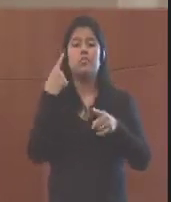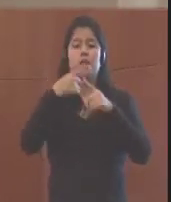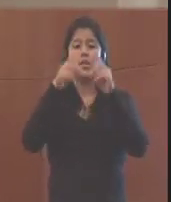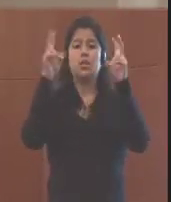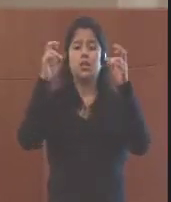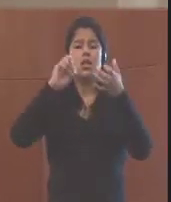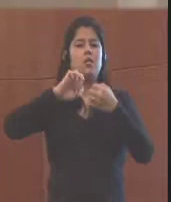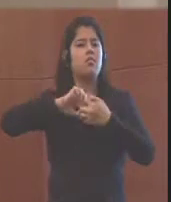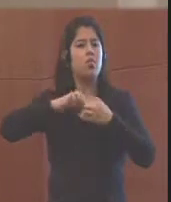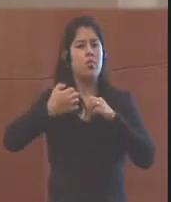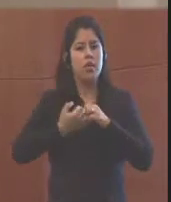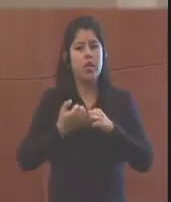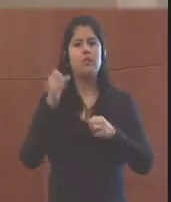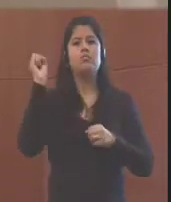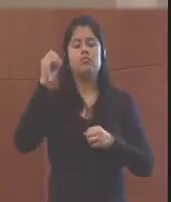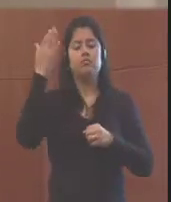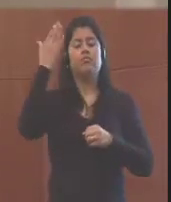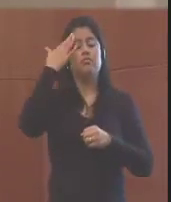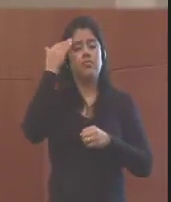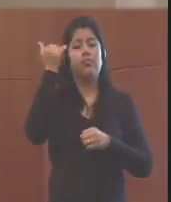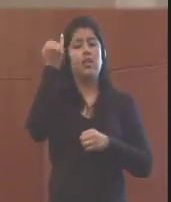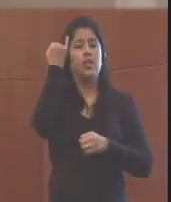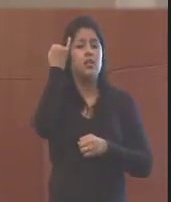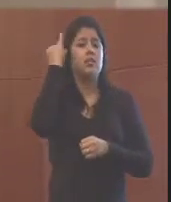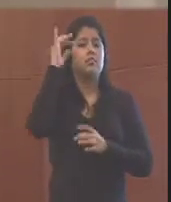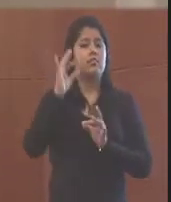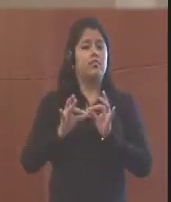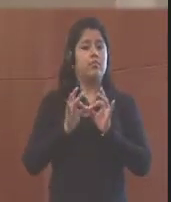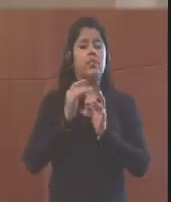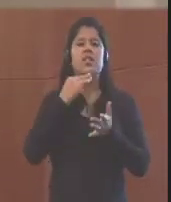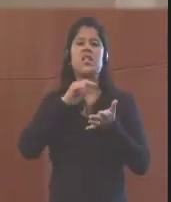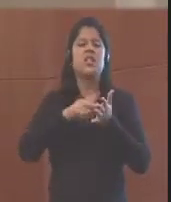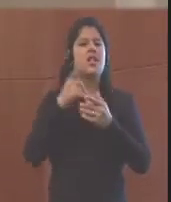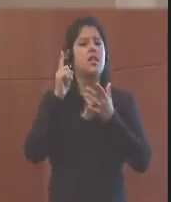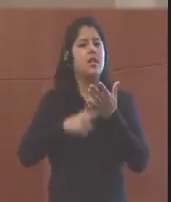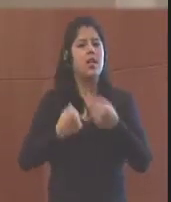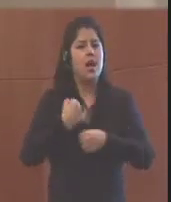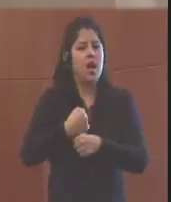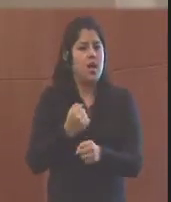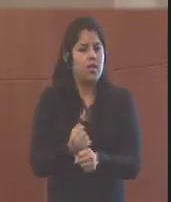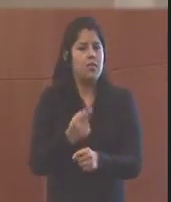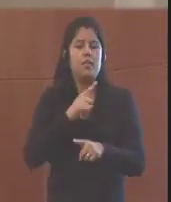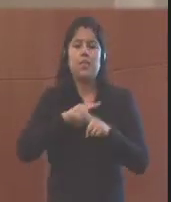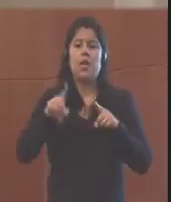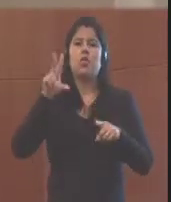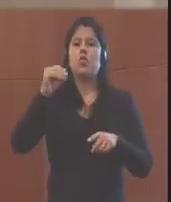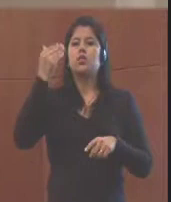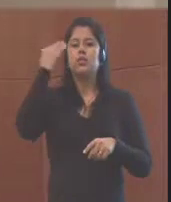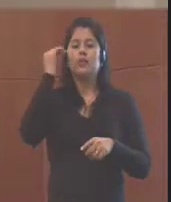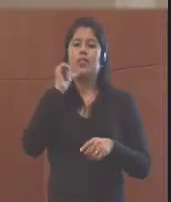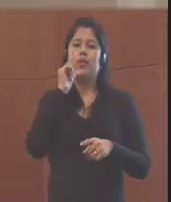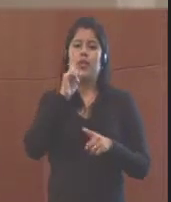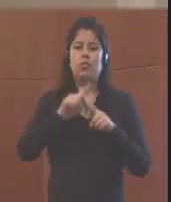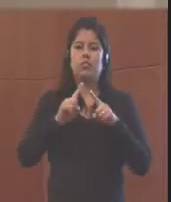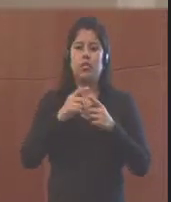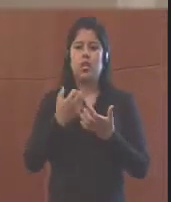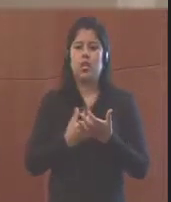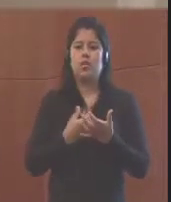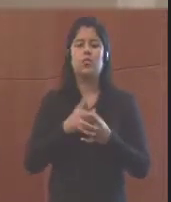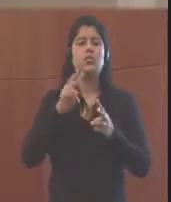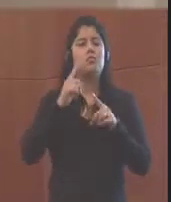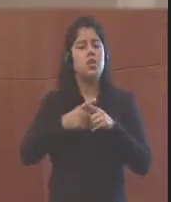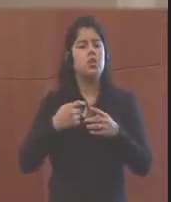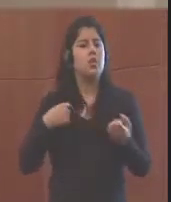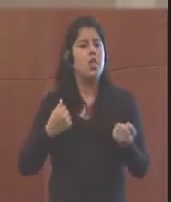temas, los problemas. Tienen excelentes ideas de qué es lo que quisieran hacer al respecto, pero no siempre tienen los recursos. Apoyo